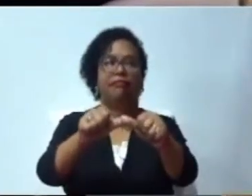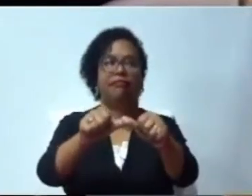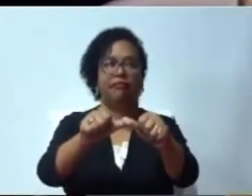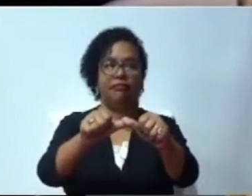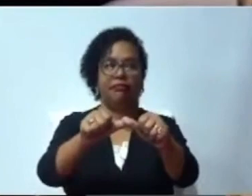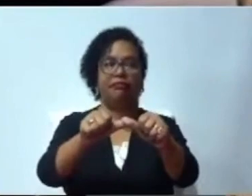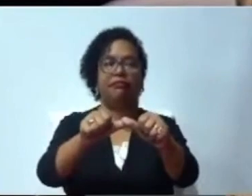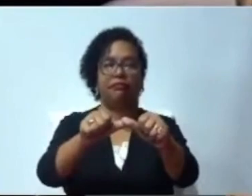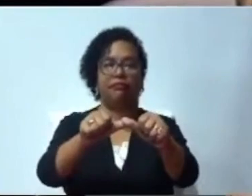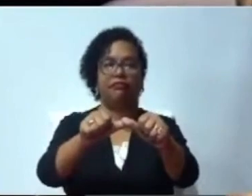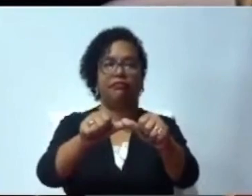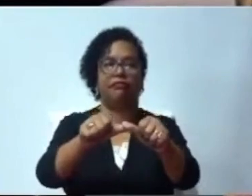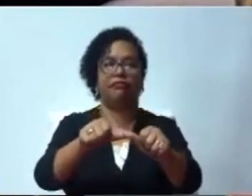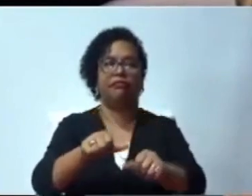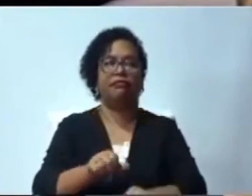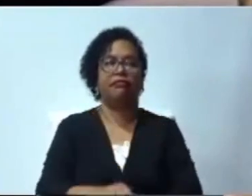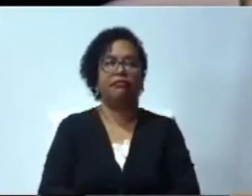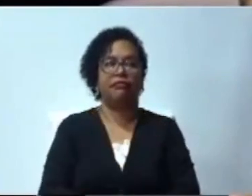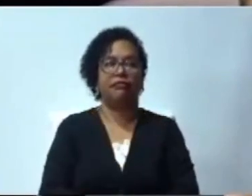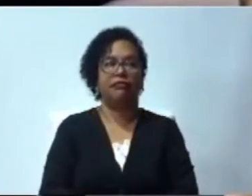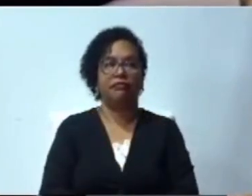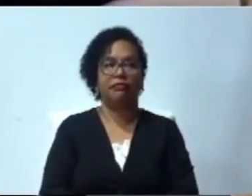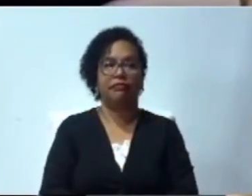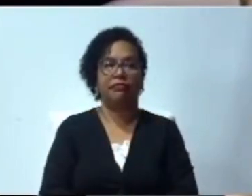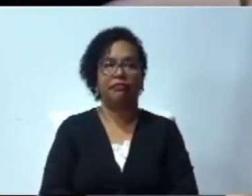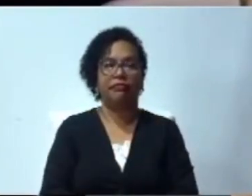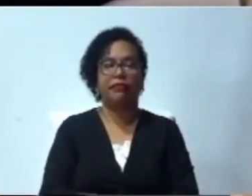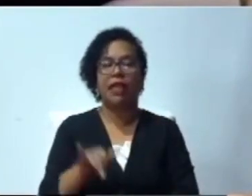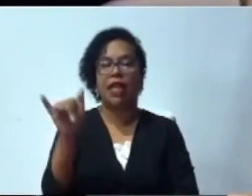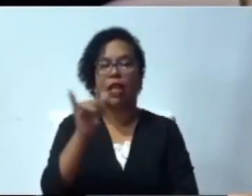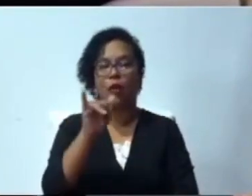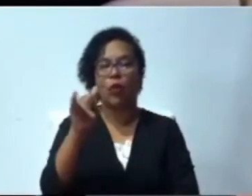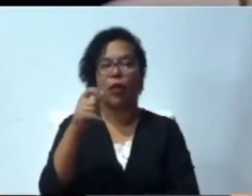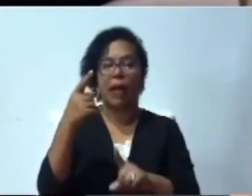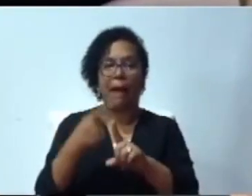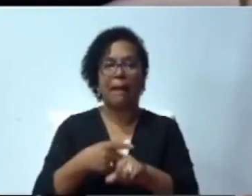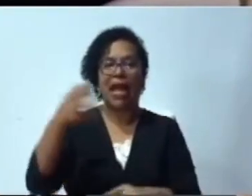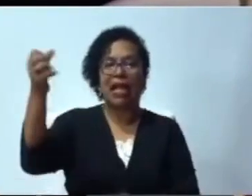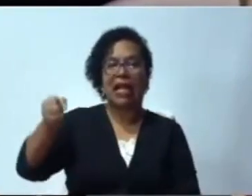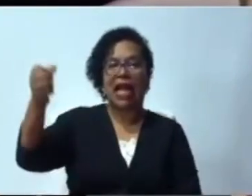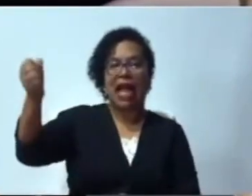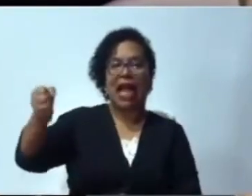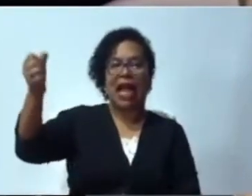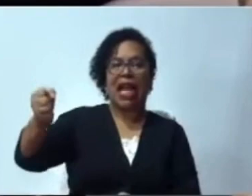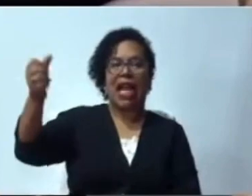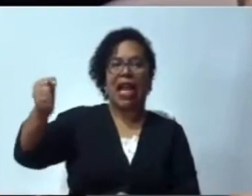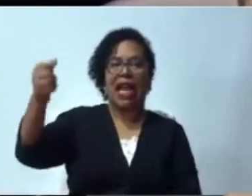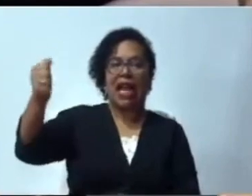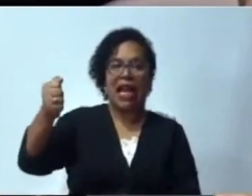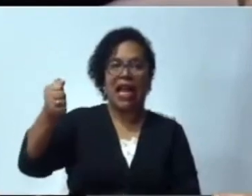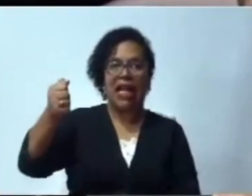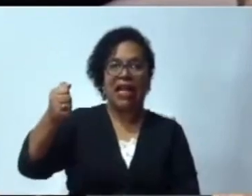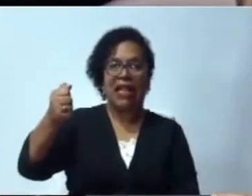ha reducido lo que son las botellas, ahora le llaman pensiones solidarias.